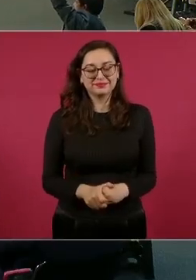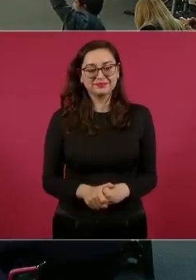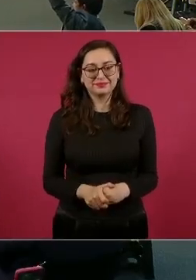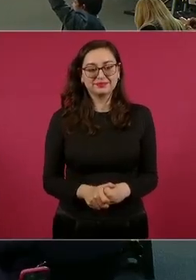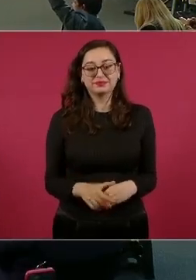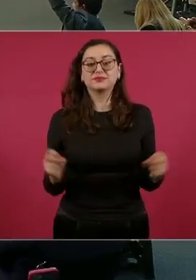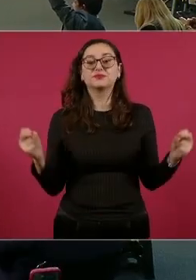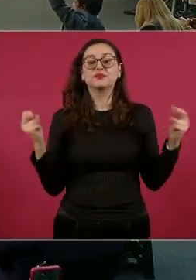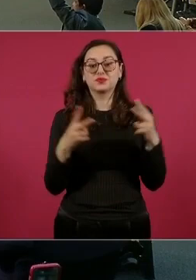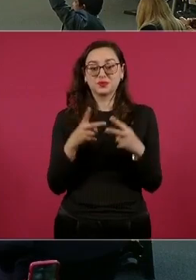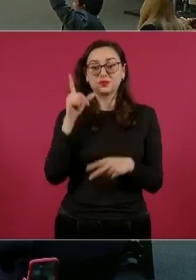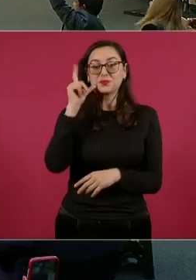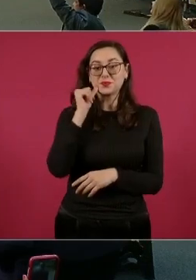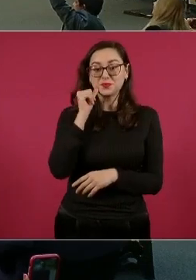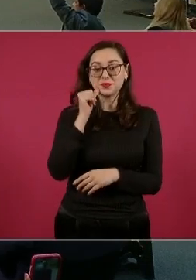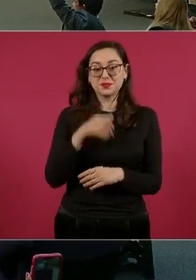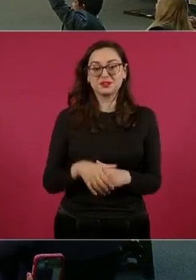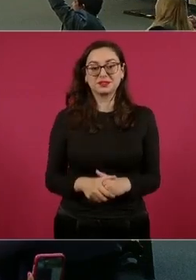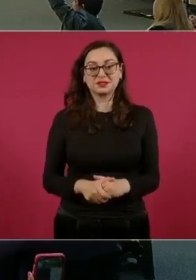¿Nos vemos mañana?